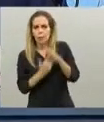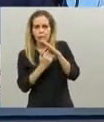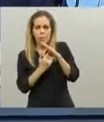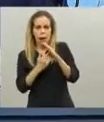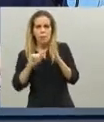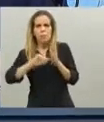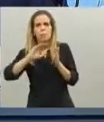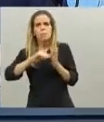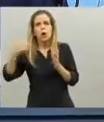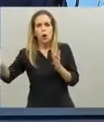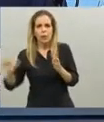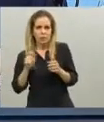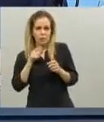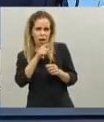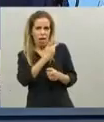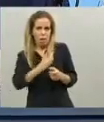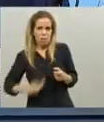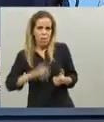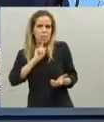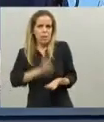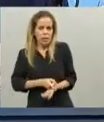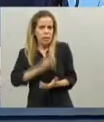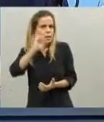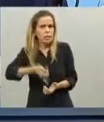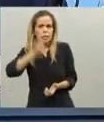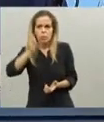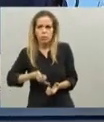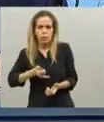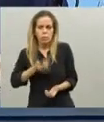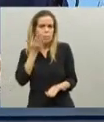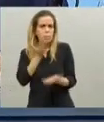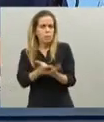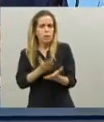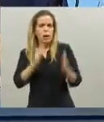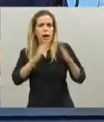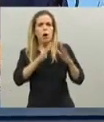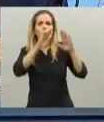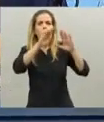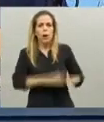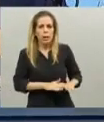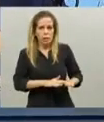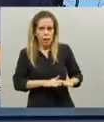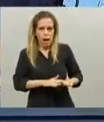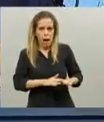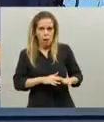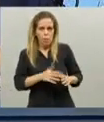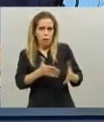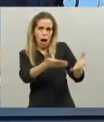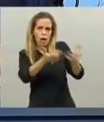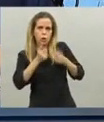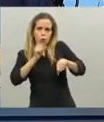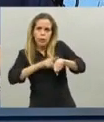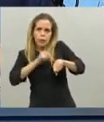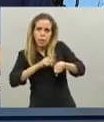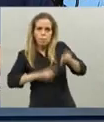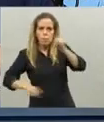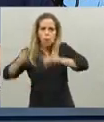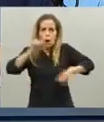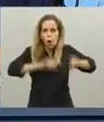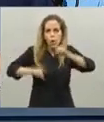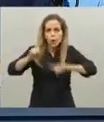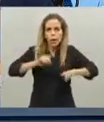provincia de Buenos Aires la tuya de declarar el aislamiento nos dio tiempo para mejorar la coordinación